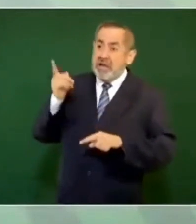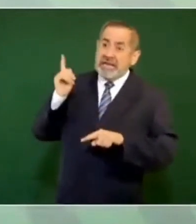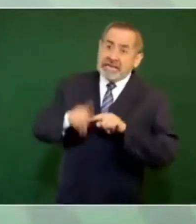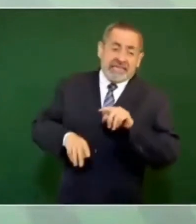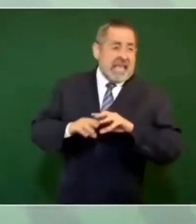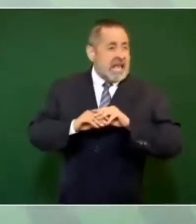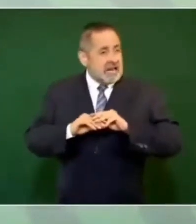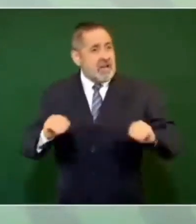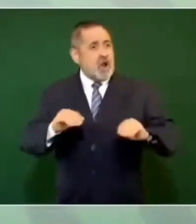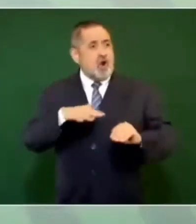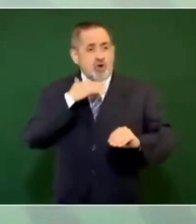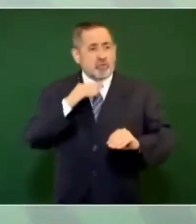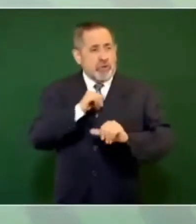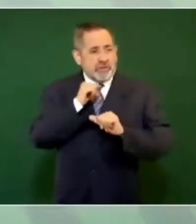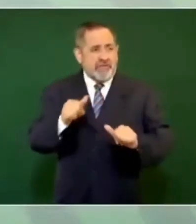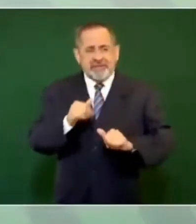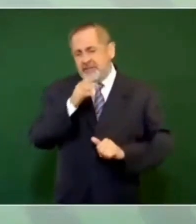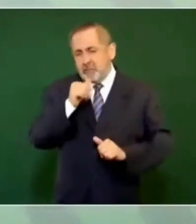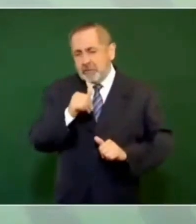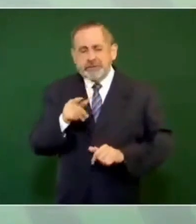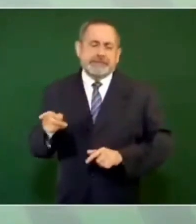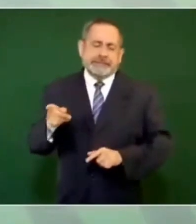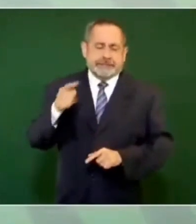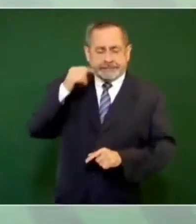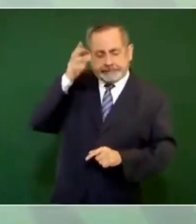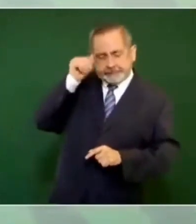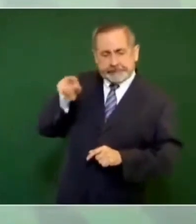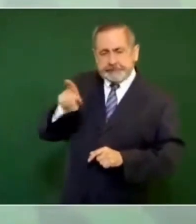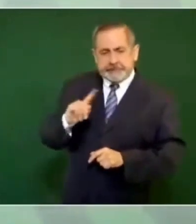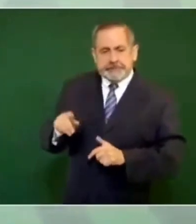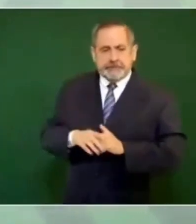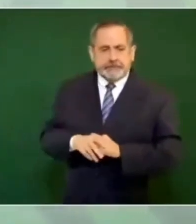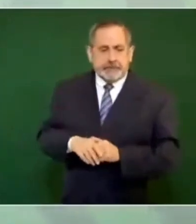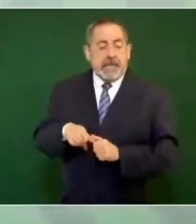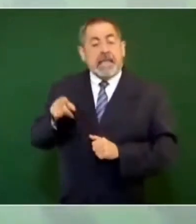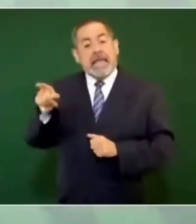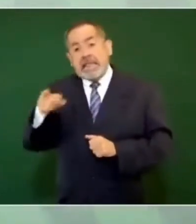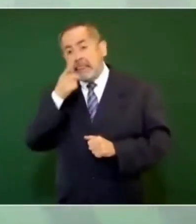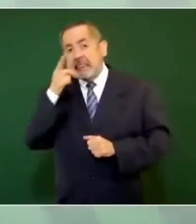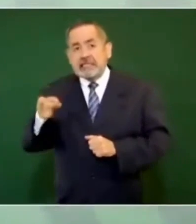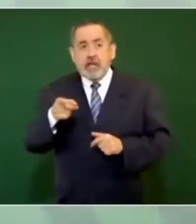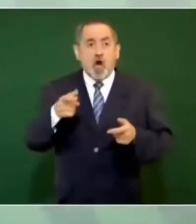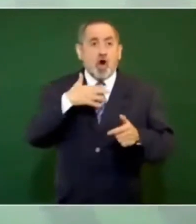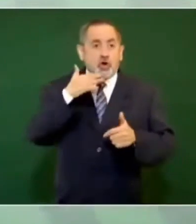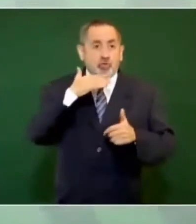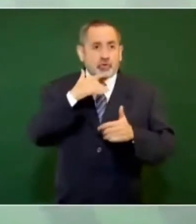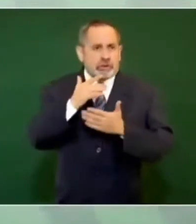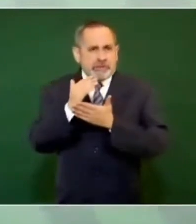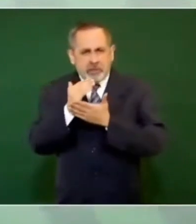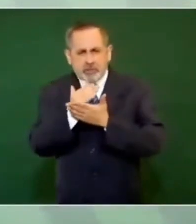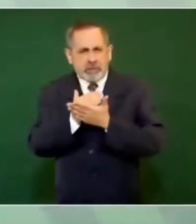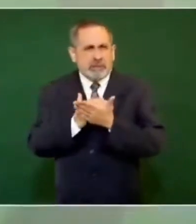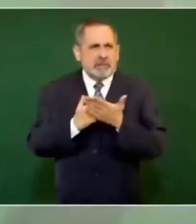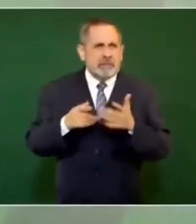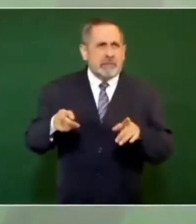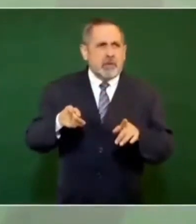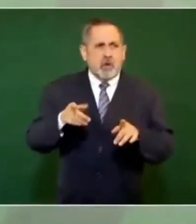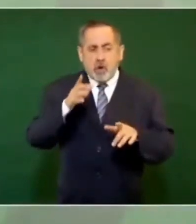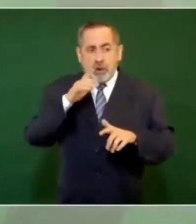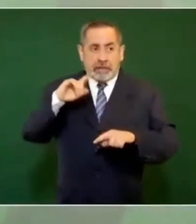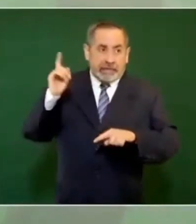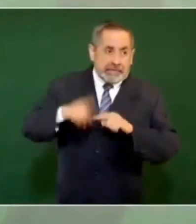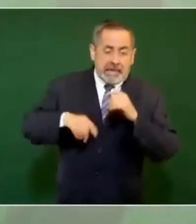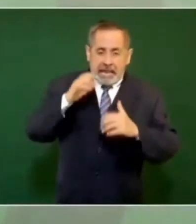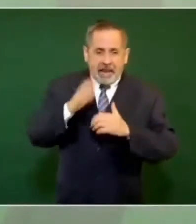que se puede atemperar, moderar, pero que no se puede acabar.